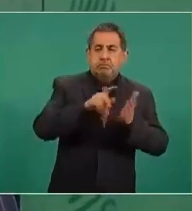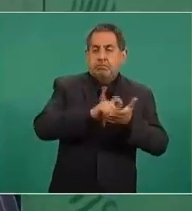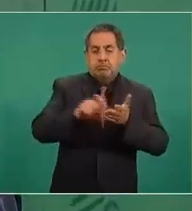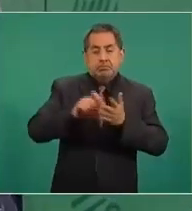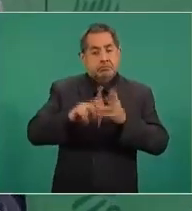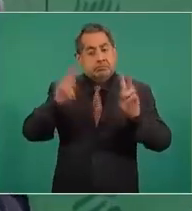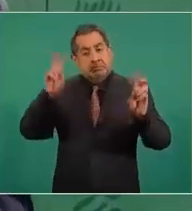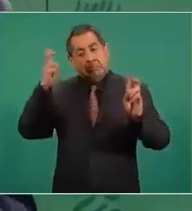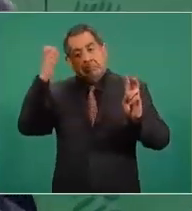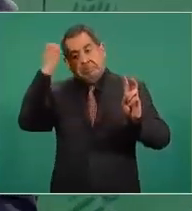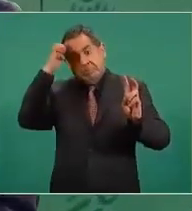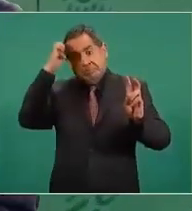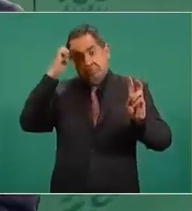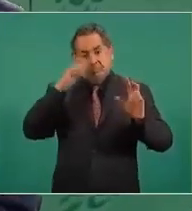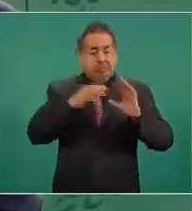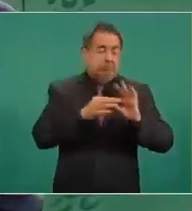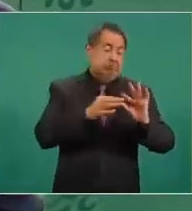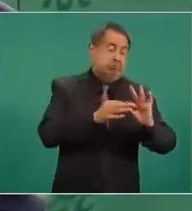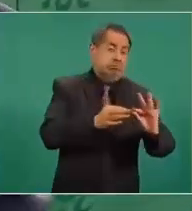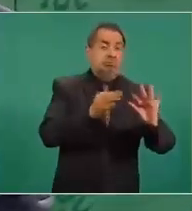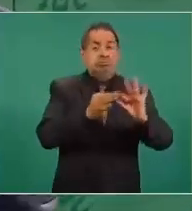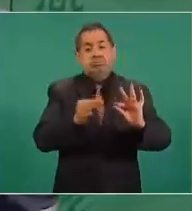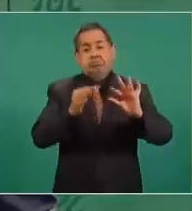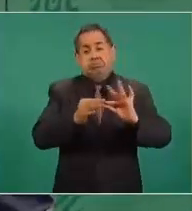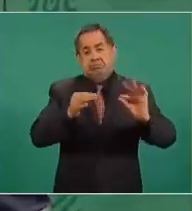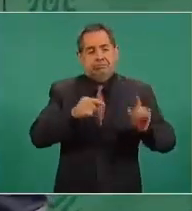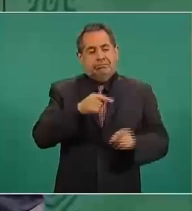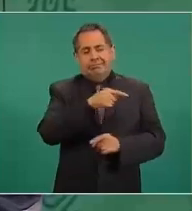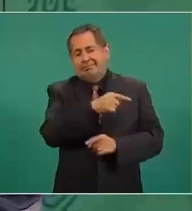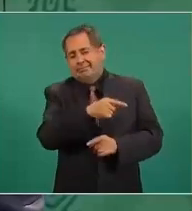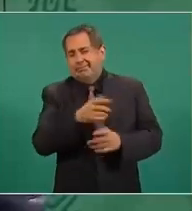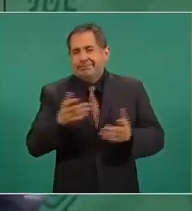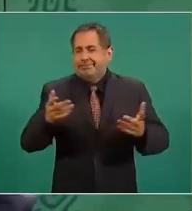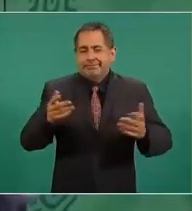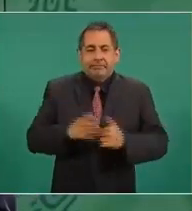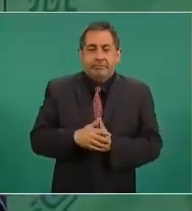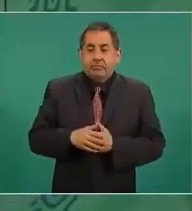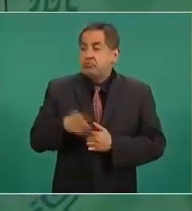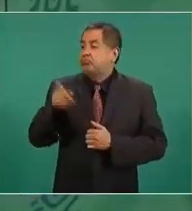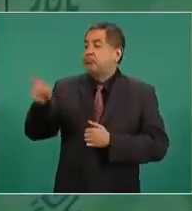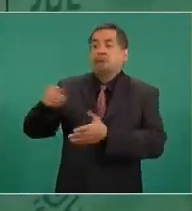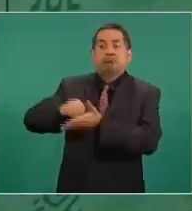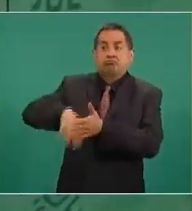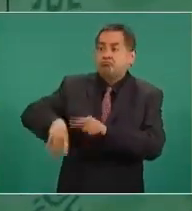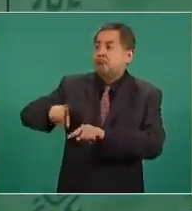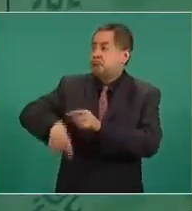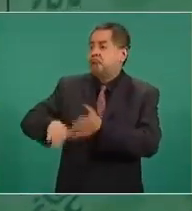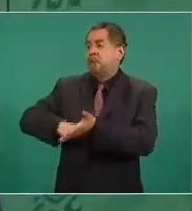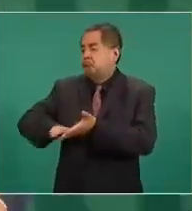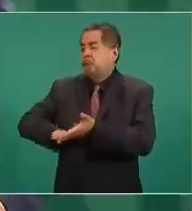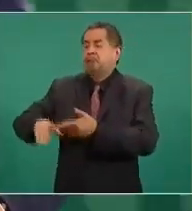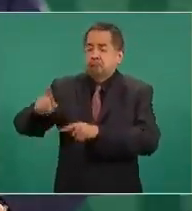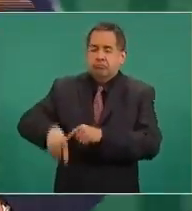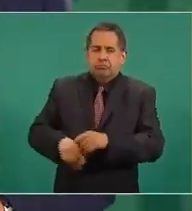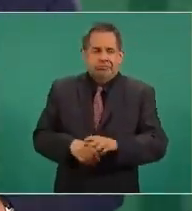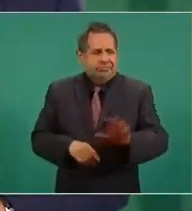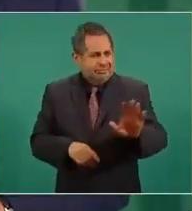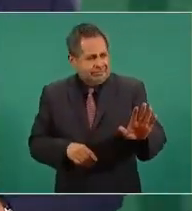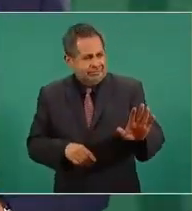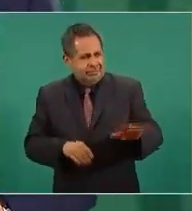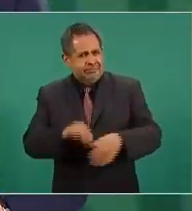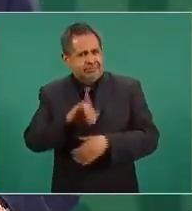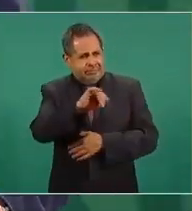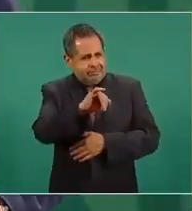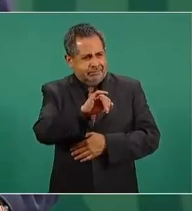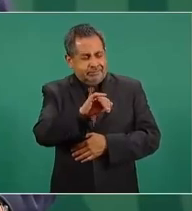expertos. Es decir, se borraron cosas, sí, en el